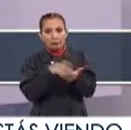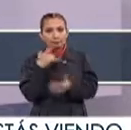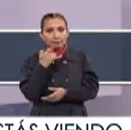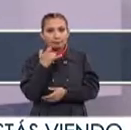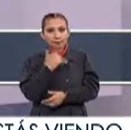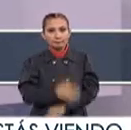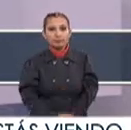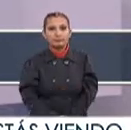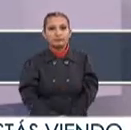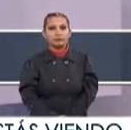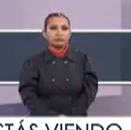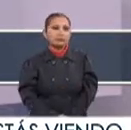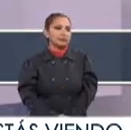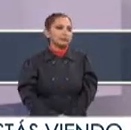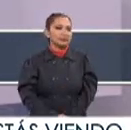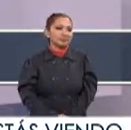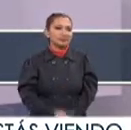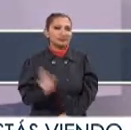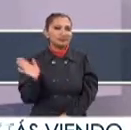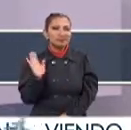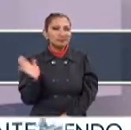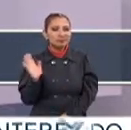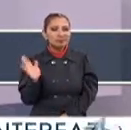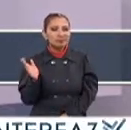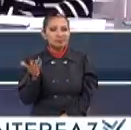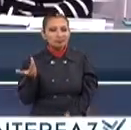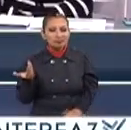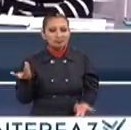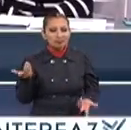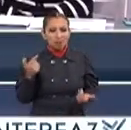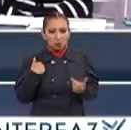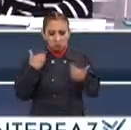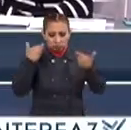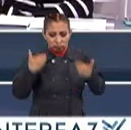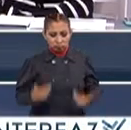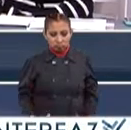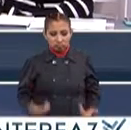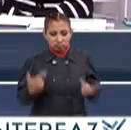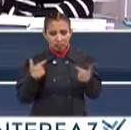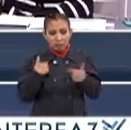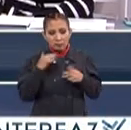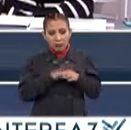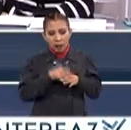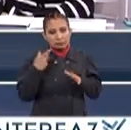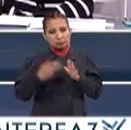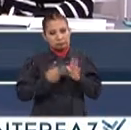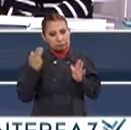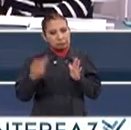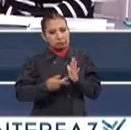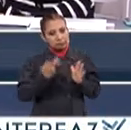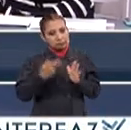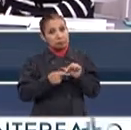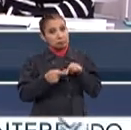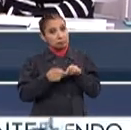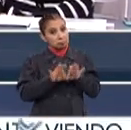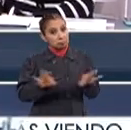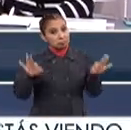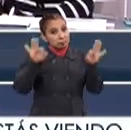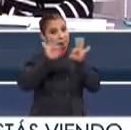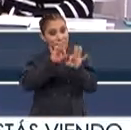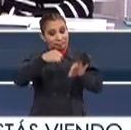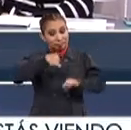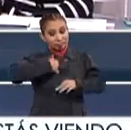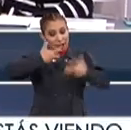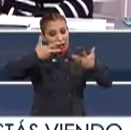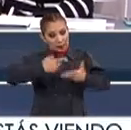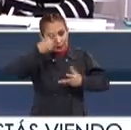intenten? No, no, no Este Yo creo que Lo que Me caracteriza Es mucho La constancia Es muy importante Que uno